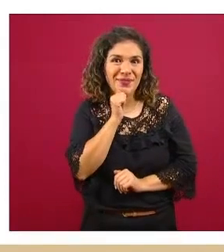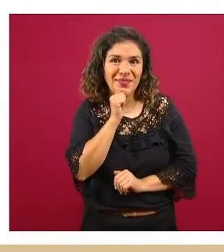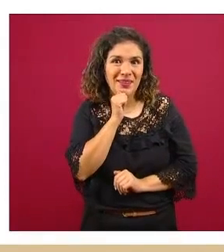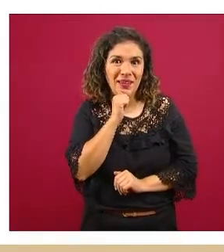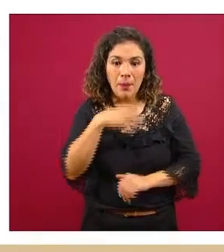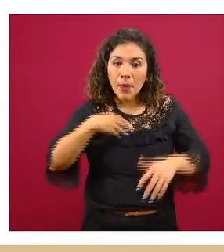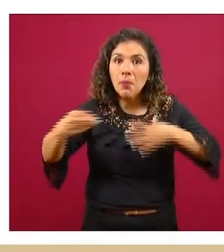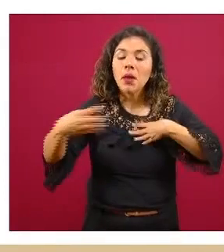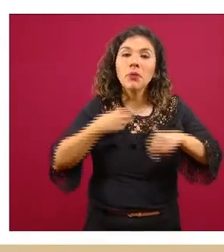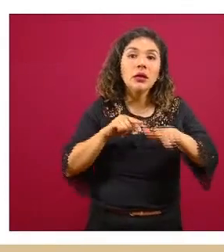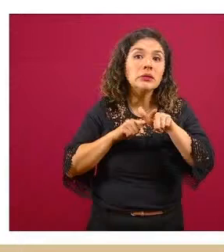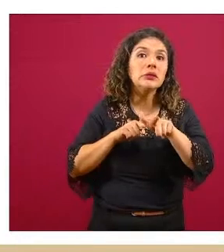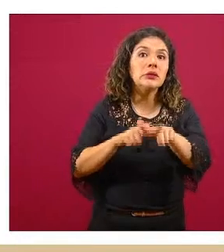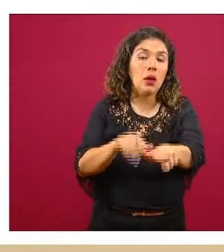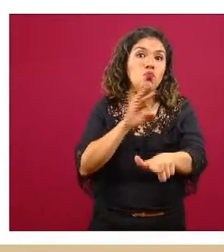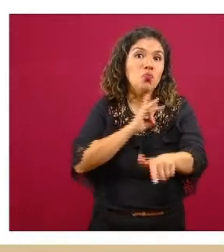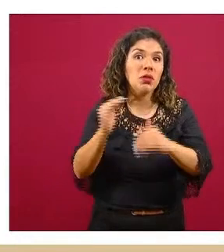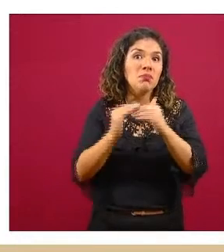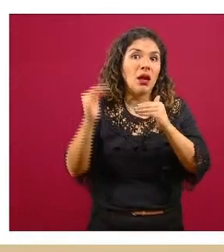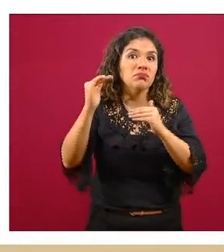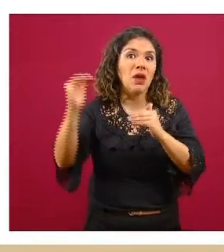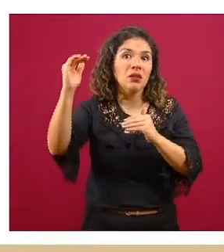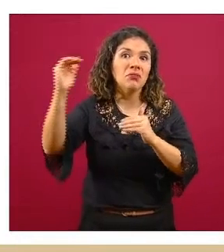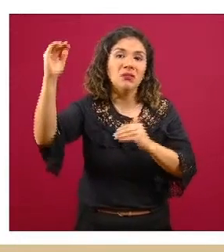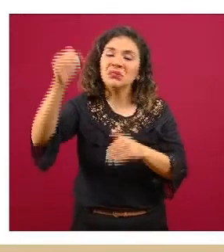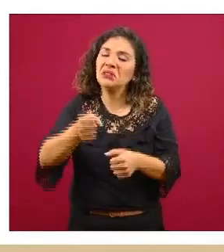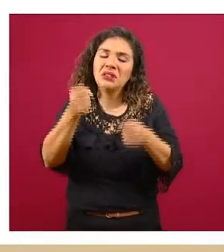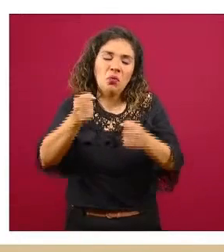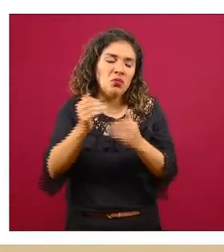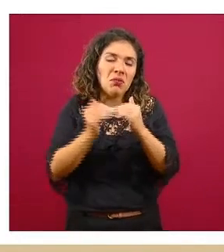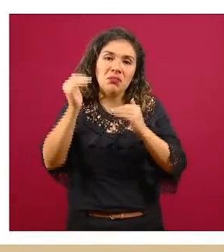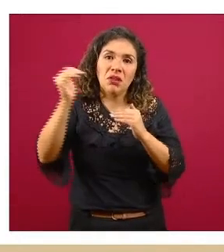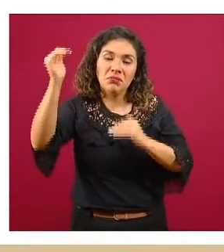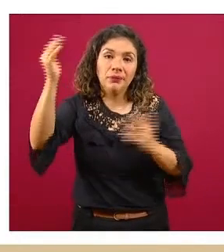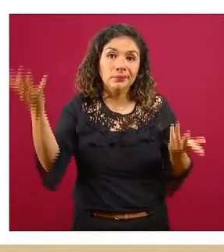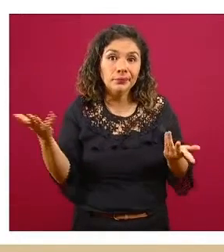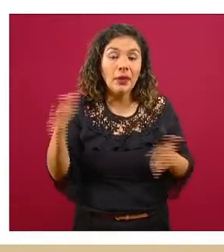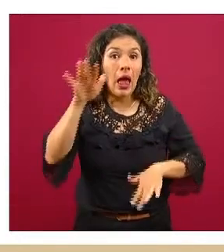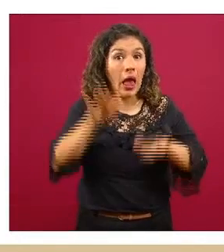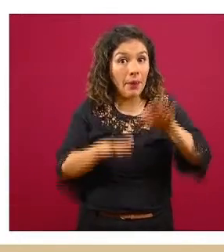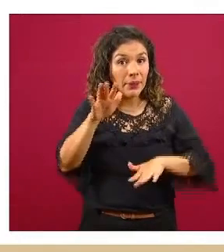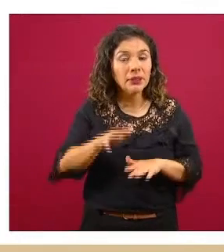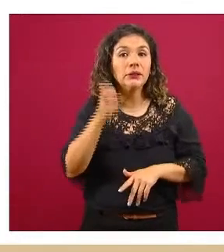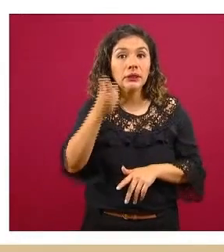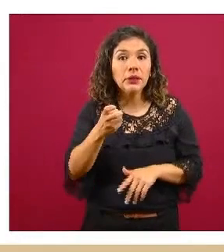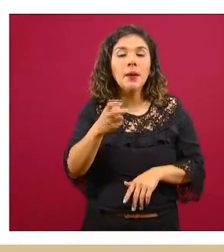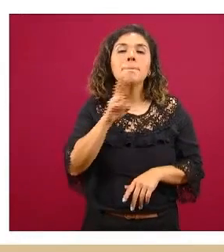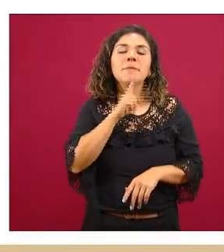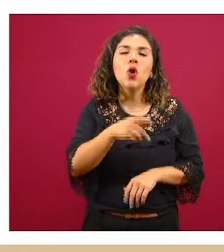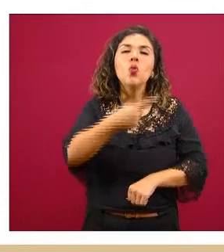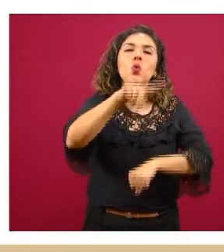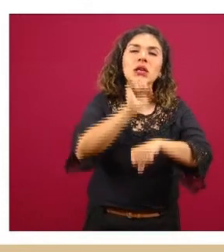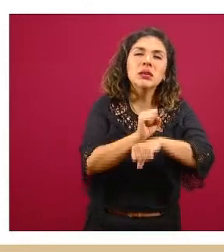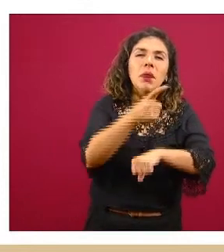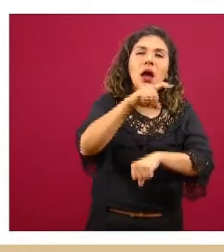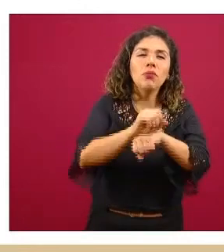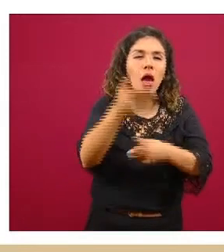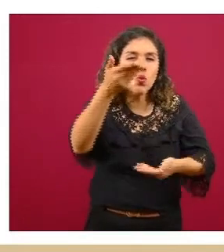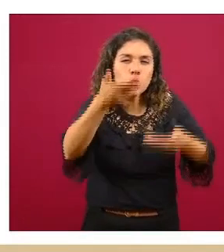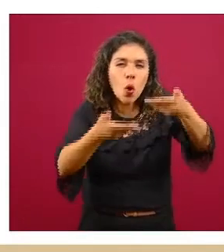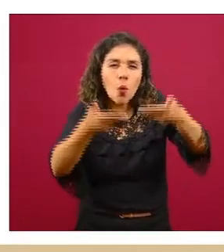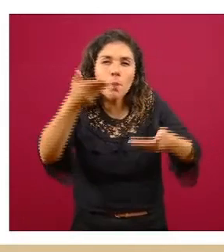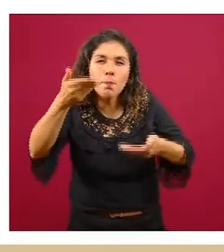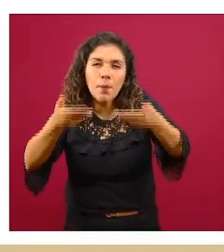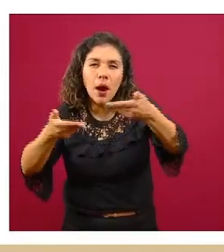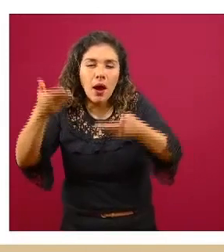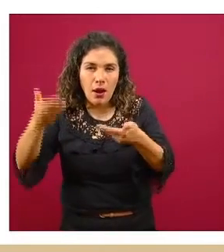terminamos la epidemia entonces esto puede ir aumentando y va a ir aumentando entonces a veces es mejor comparar semanas cuáles son esas semanas